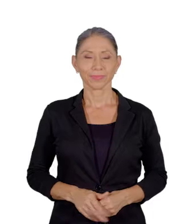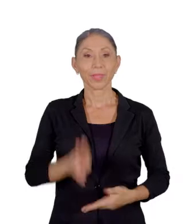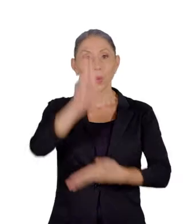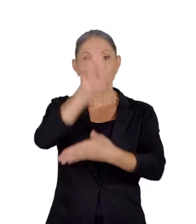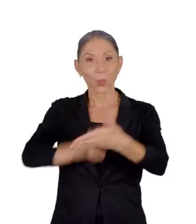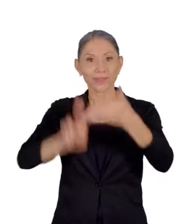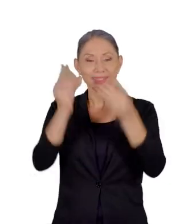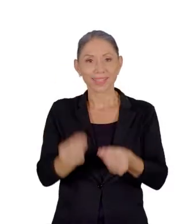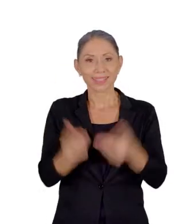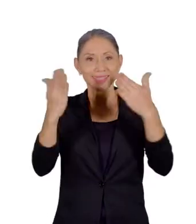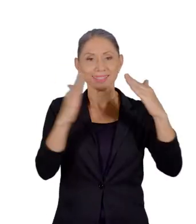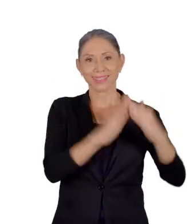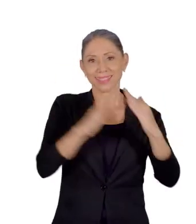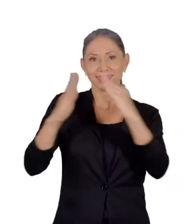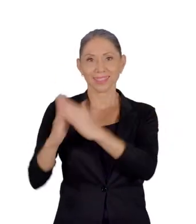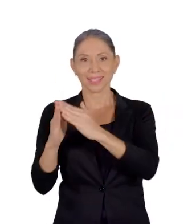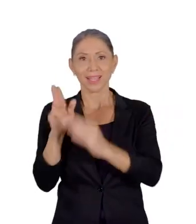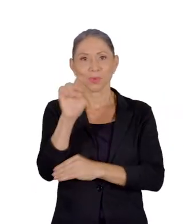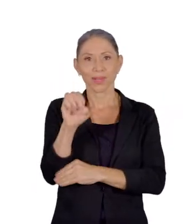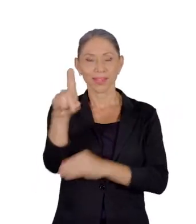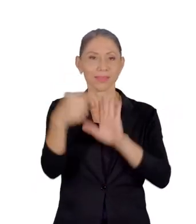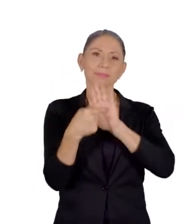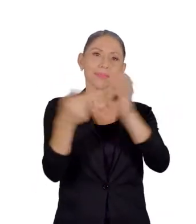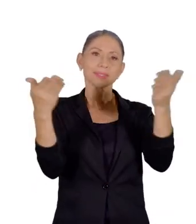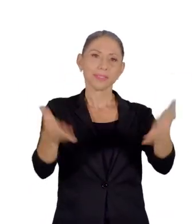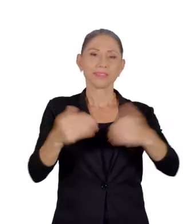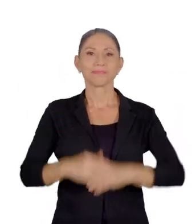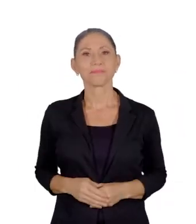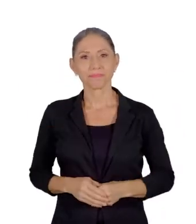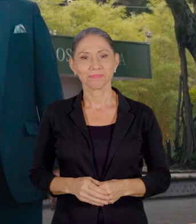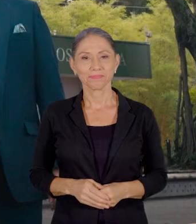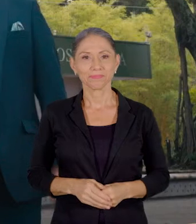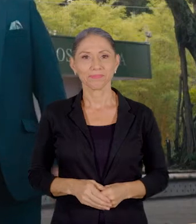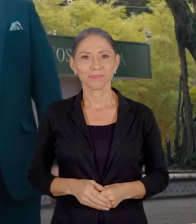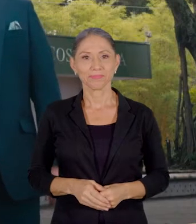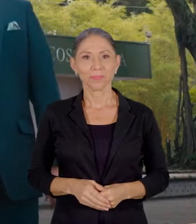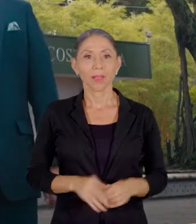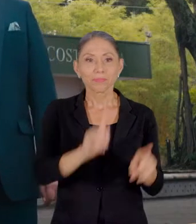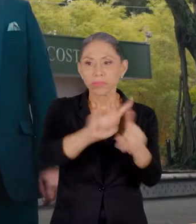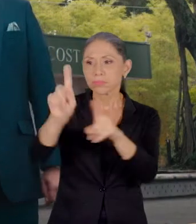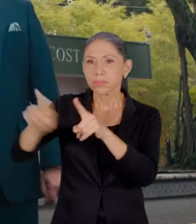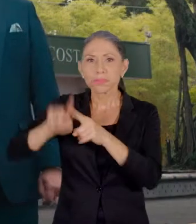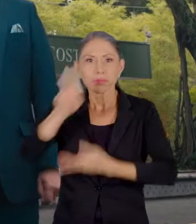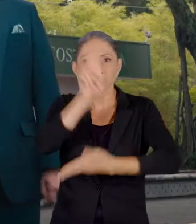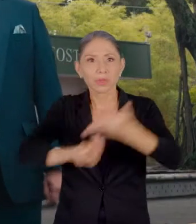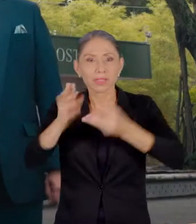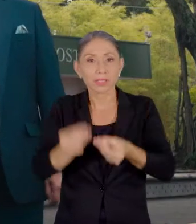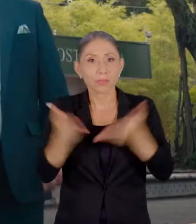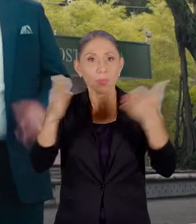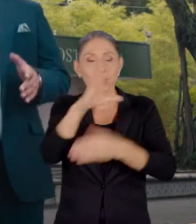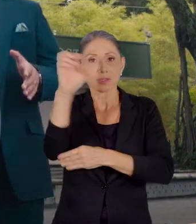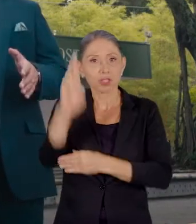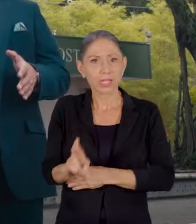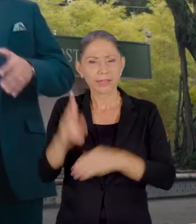La Universidad Estatal a Distancia, UNED, presenta Las universidades públicas en Costa Rica